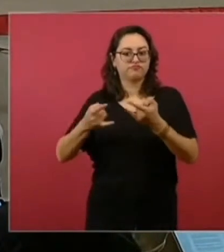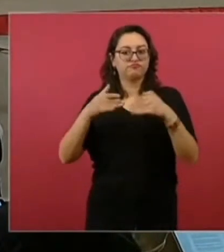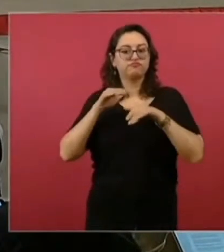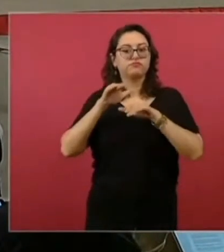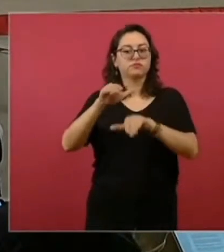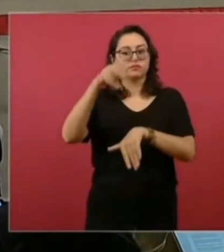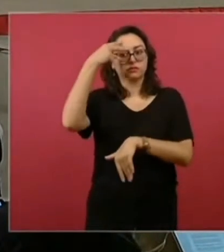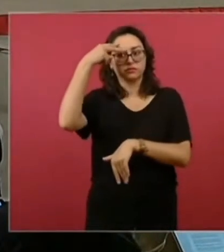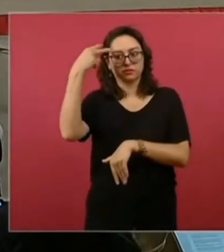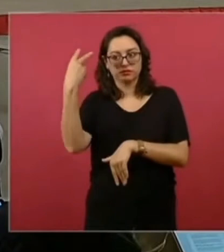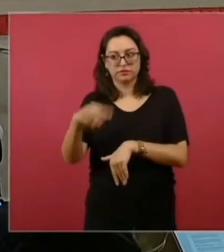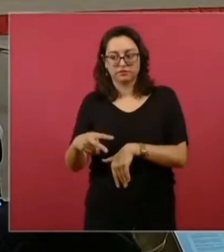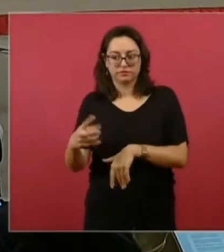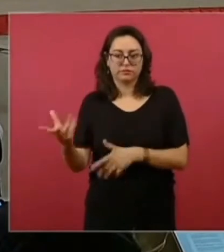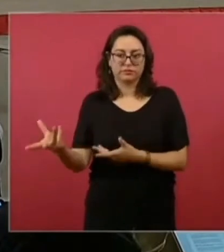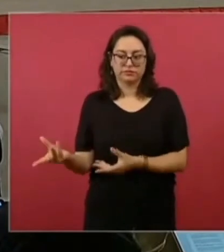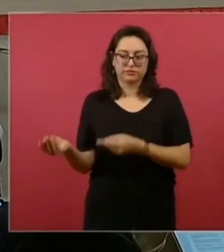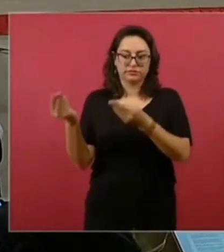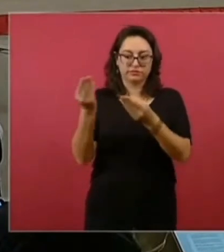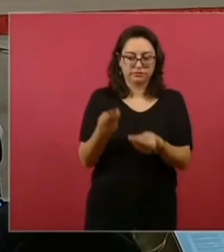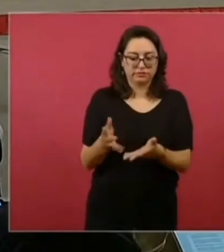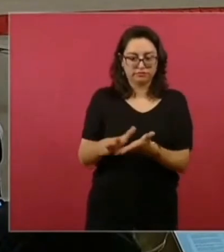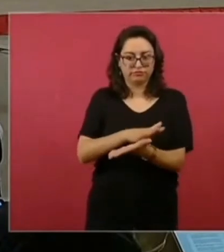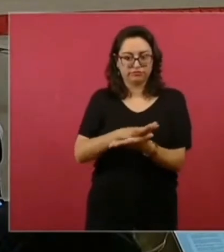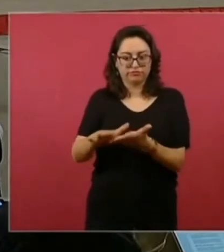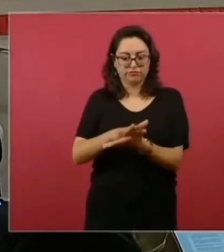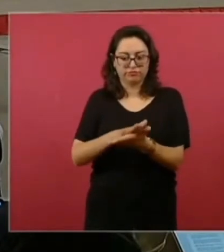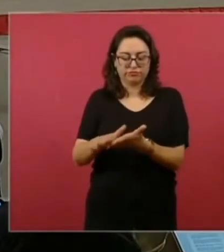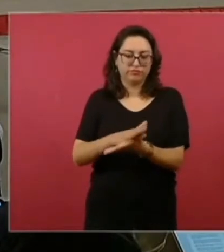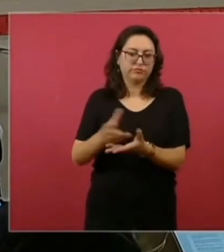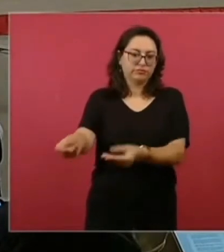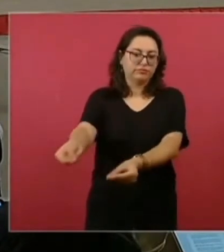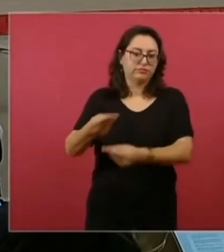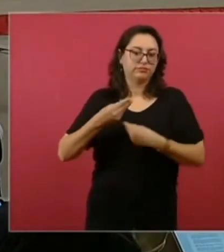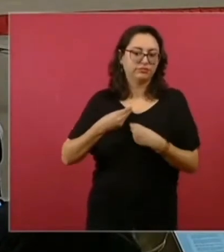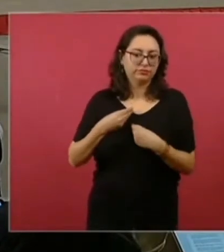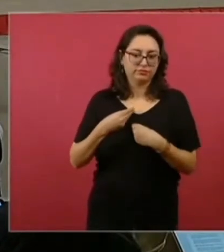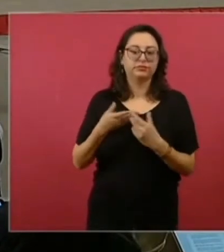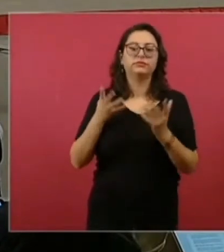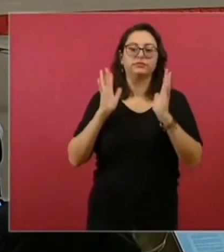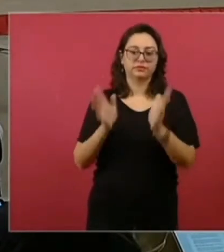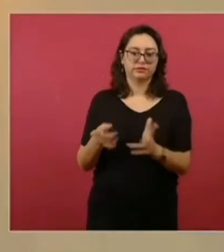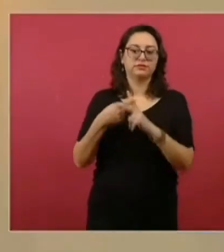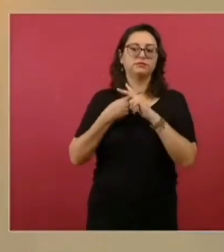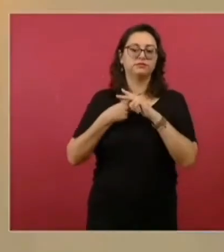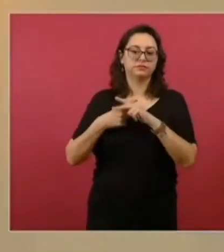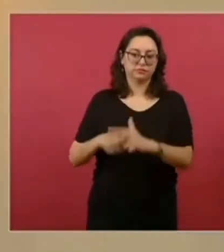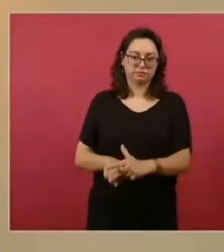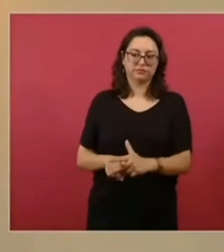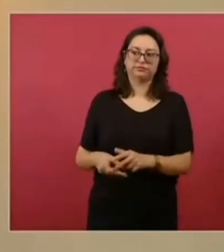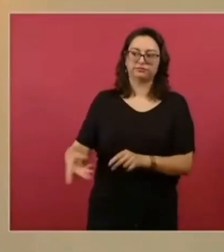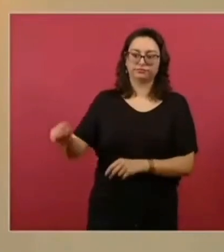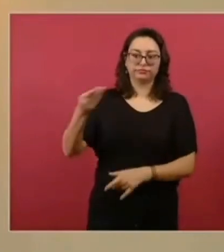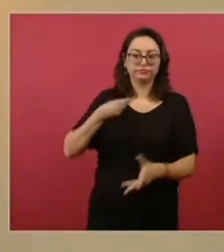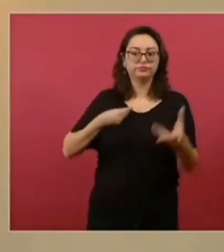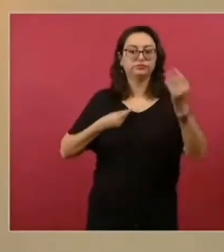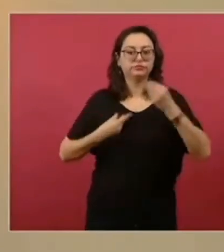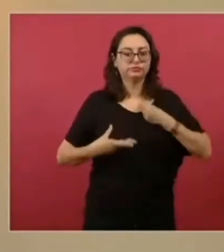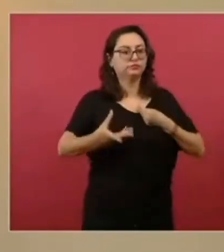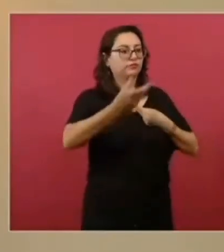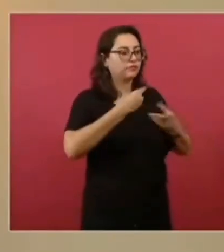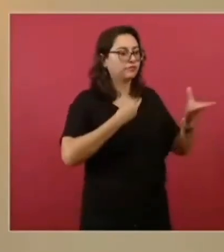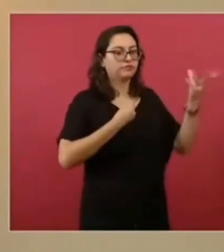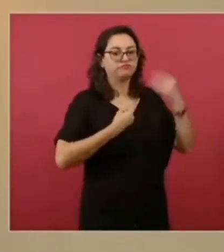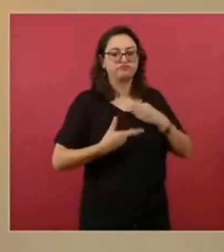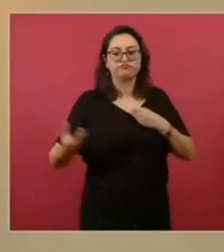posiblemente lo que fue ya nuestro México independiente. Ya estamos recibiendo documentación y eso es lo que estamos consiguiendo con